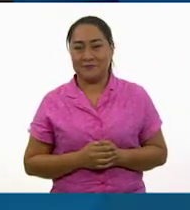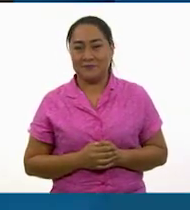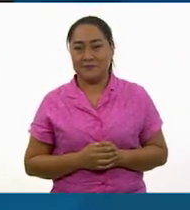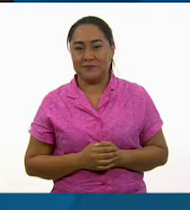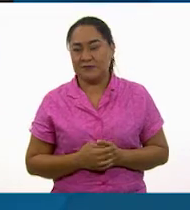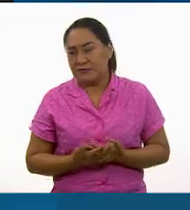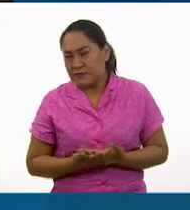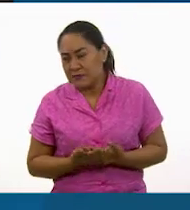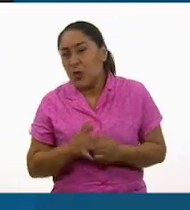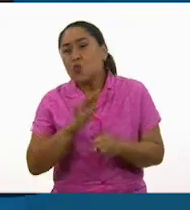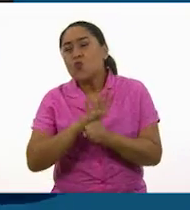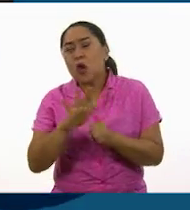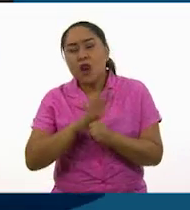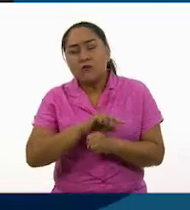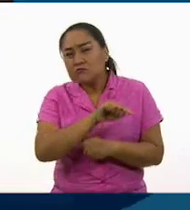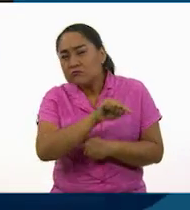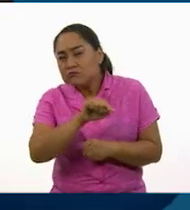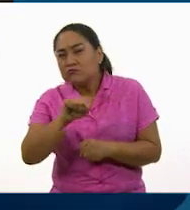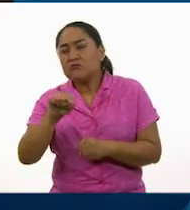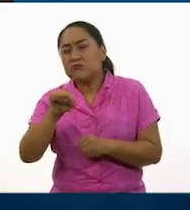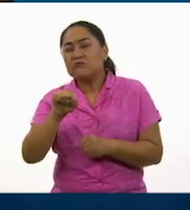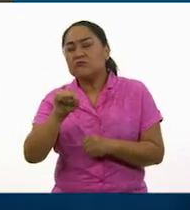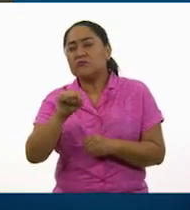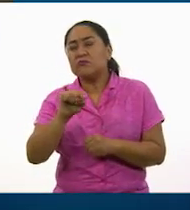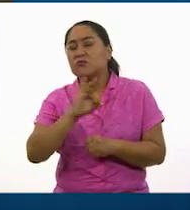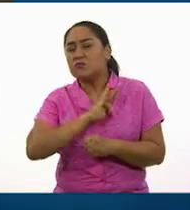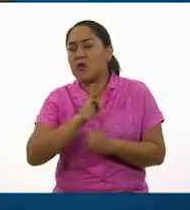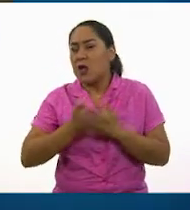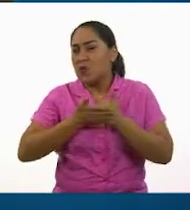¿A de ustedes participó en el rescate del señor?